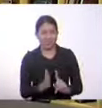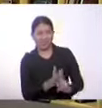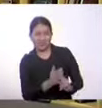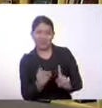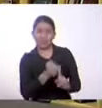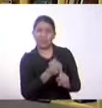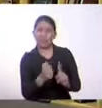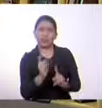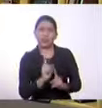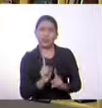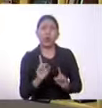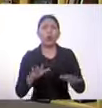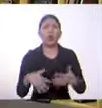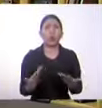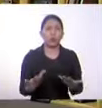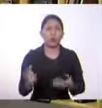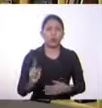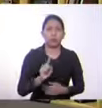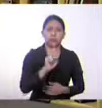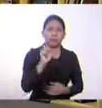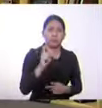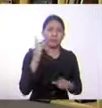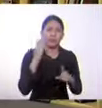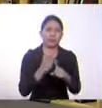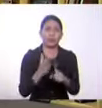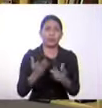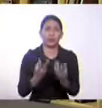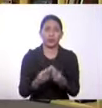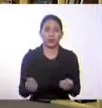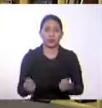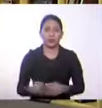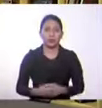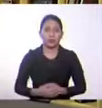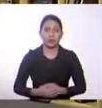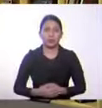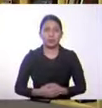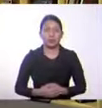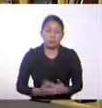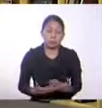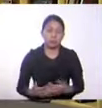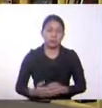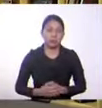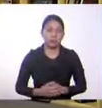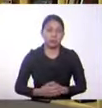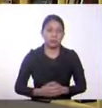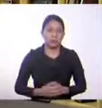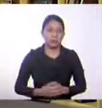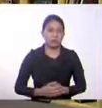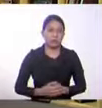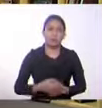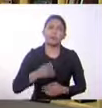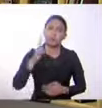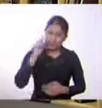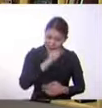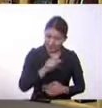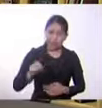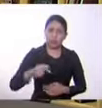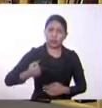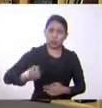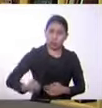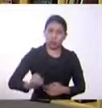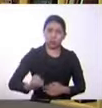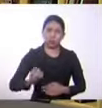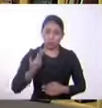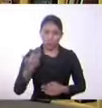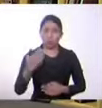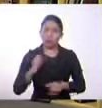dentro de su grado? Ha sido la pregunta puntual de él en las redes sociales. Bueno, ¿qué te parece si son los mismos estudiantes quienes